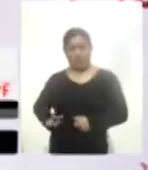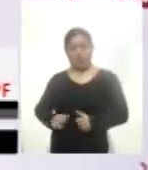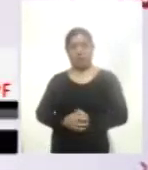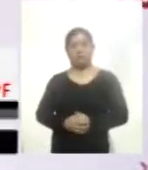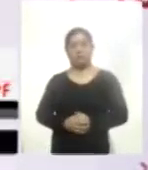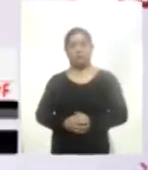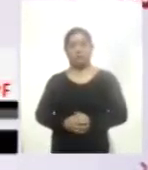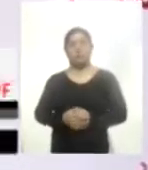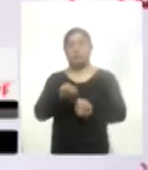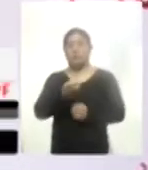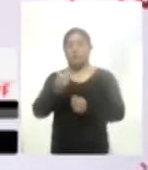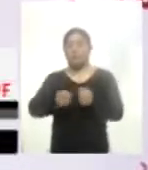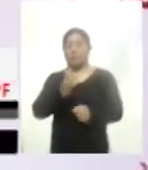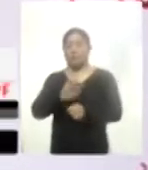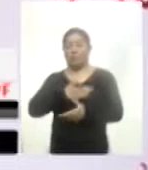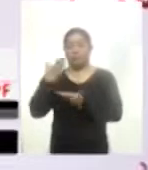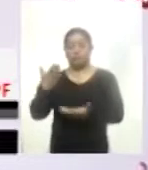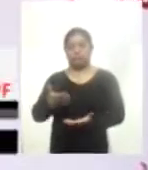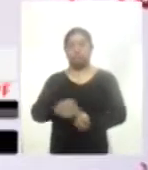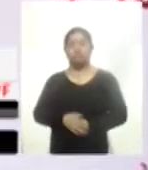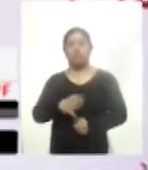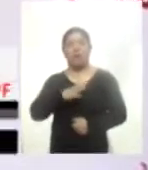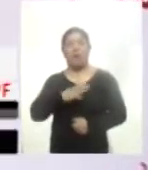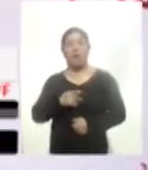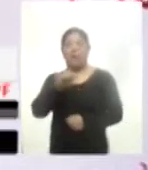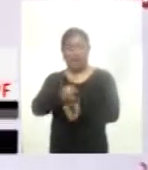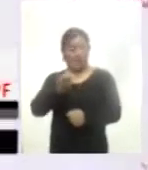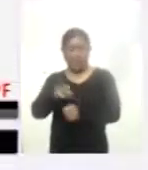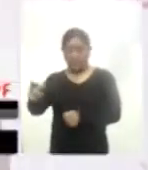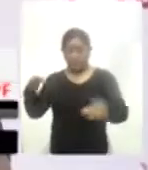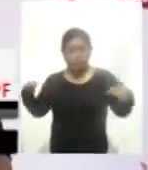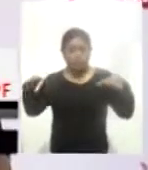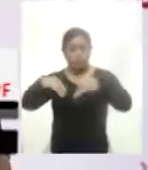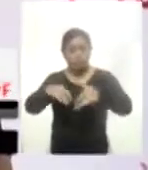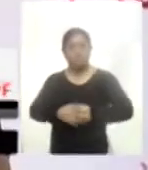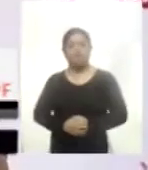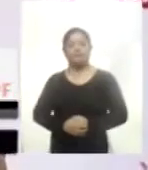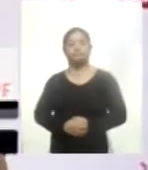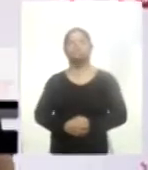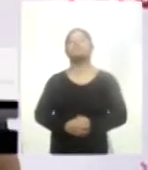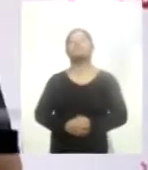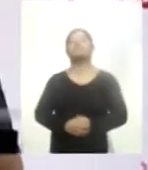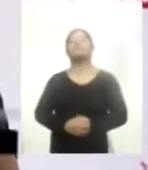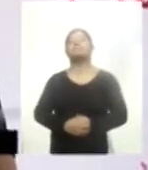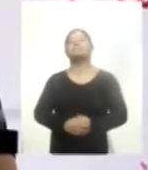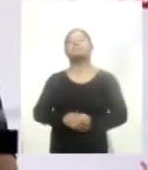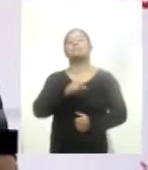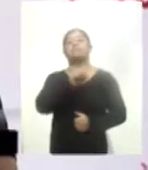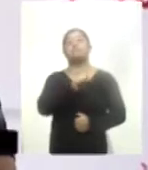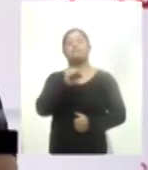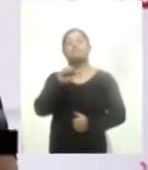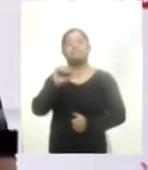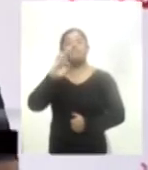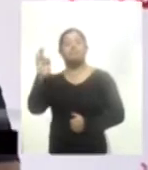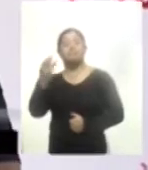oportunidad de estar aquí, de realizar este reclutamiento. El Servicio de Protección Federal necesita personas